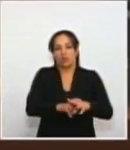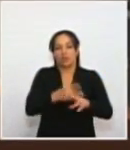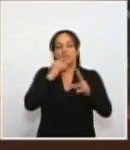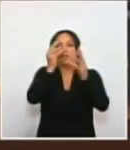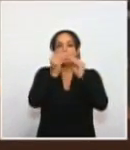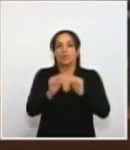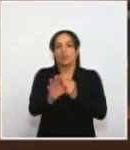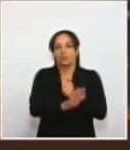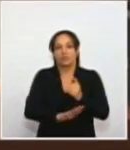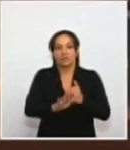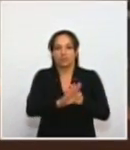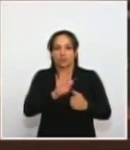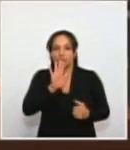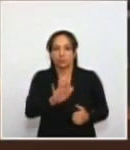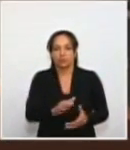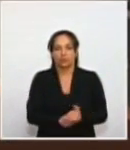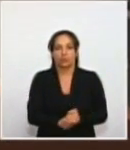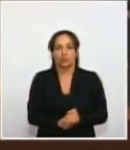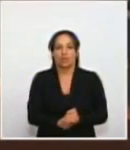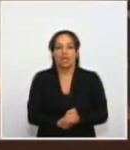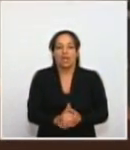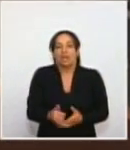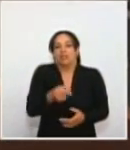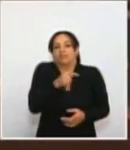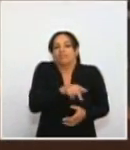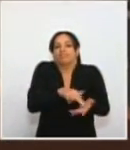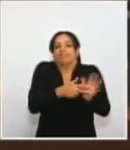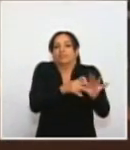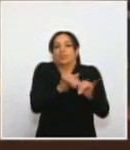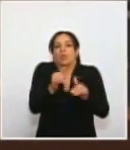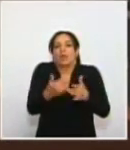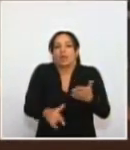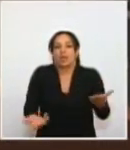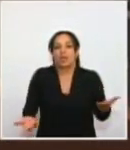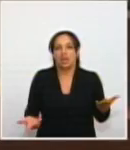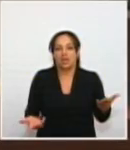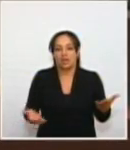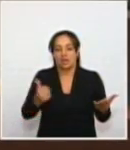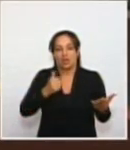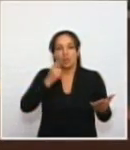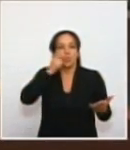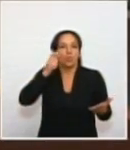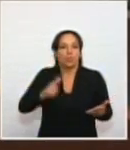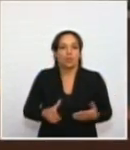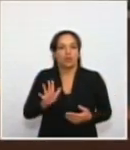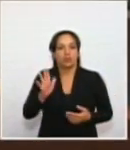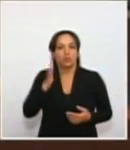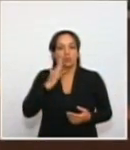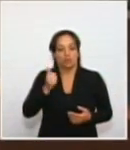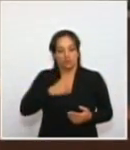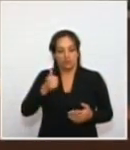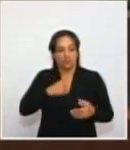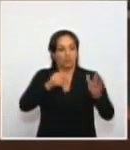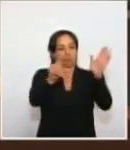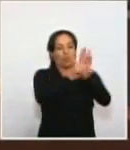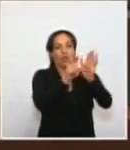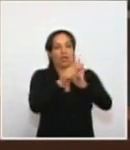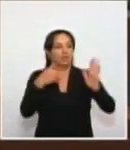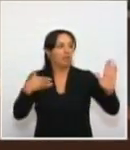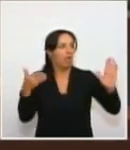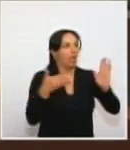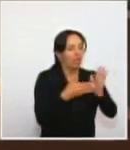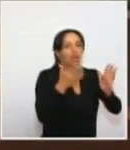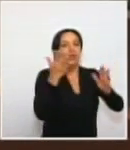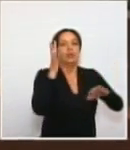sustancial, que no consiste en otra cosa que el ser humano. Cuando trasgrede la ley penal